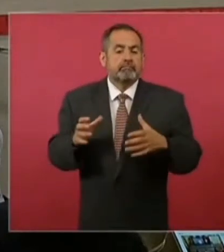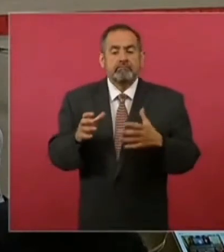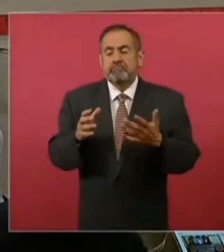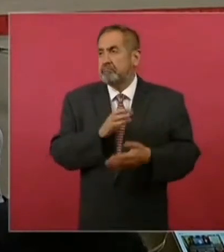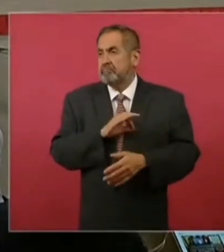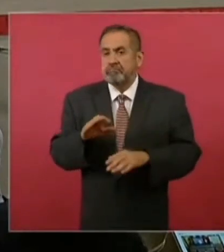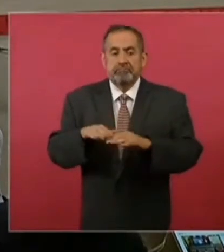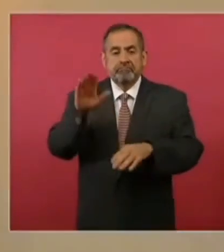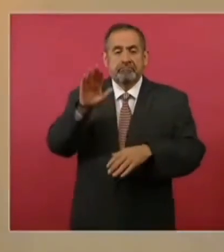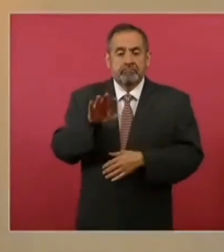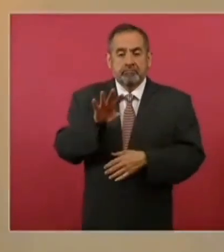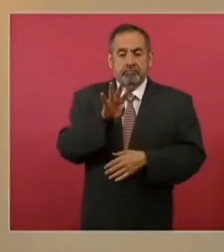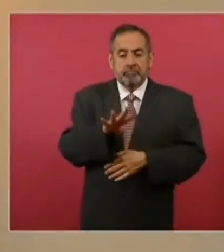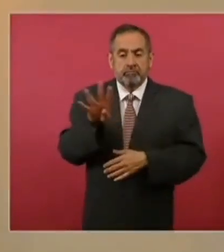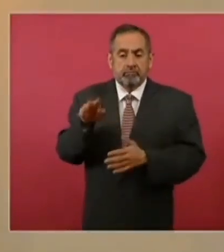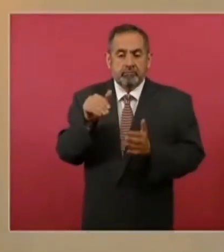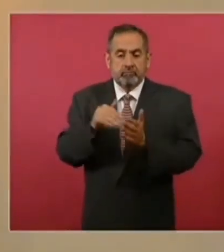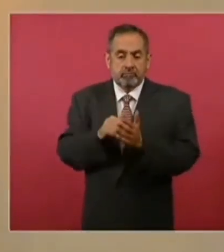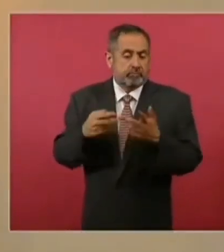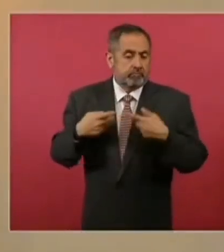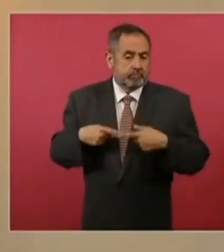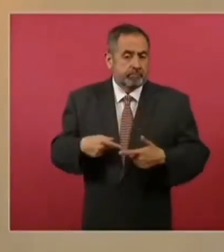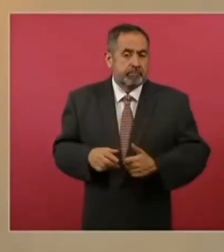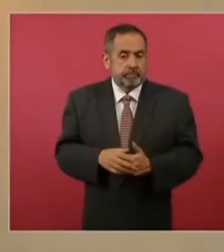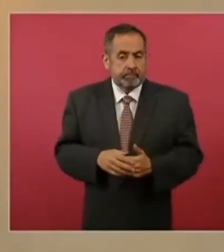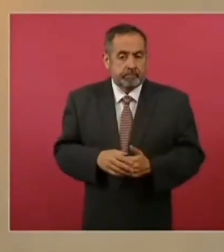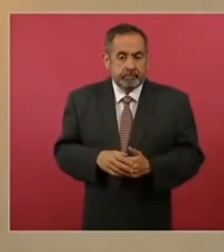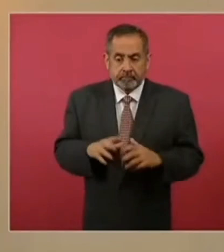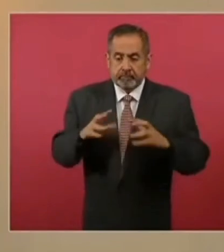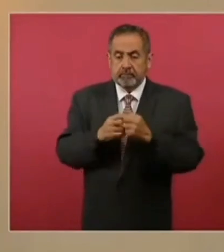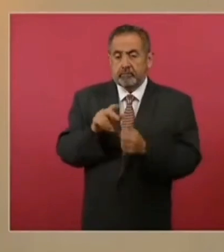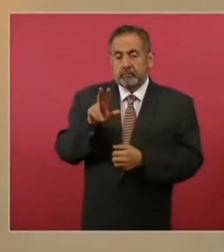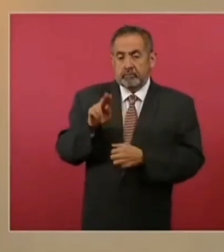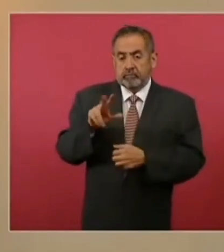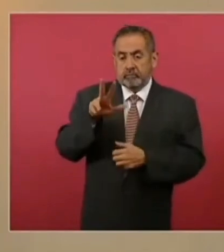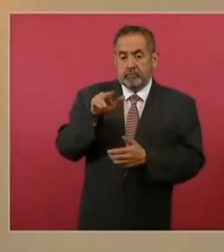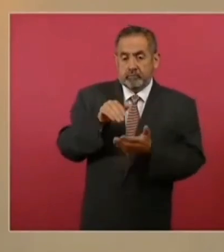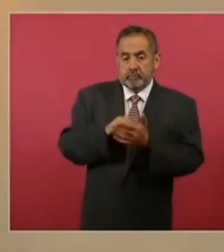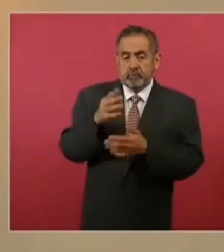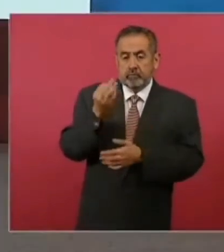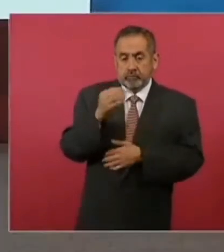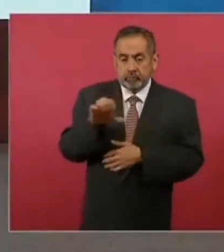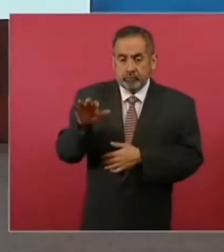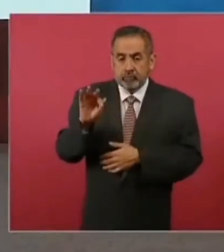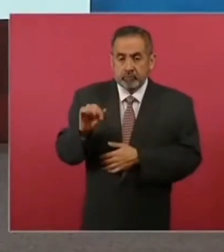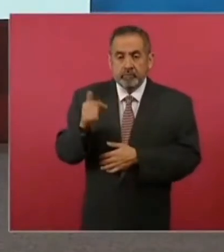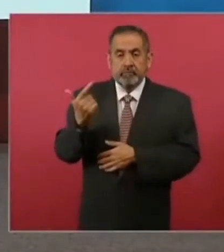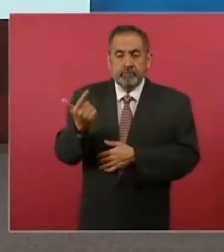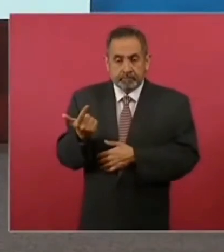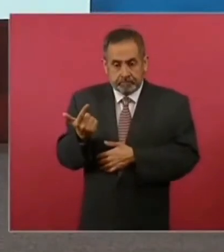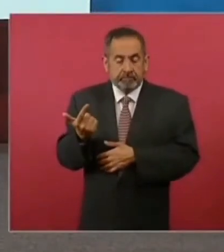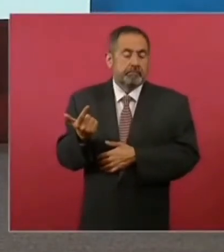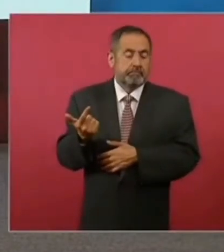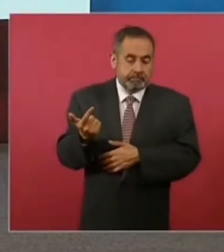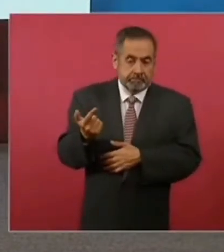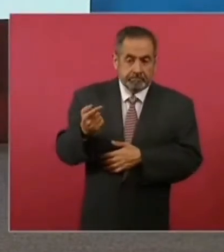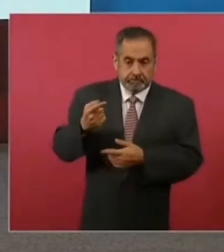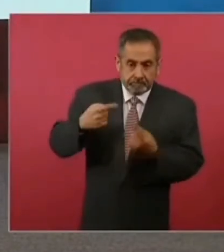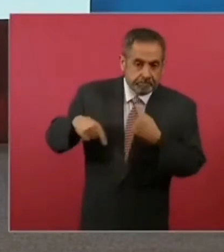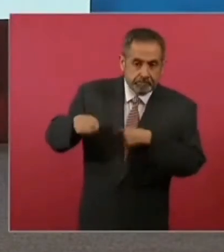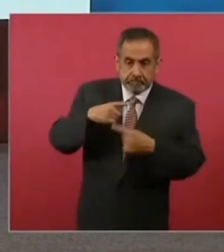más de 44.000, que dan 84.947 entre los empleos que